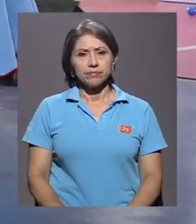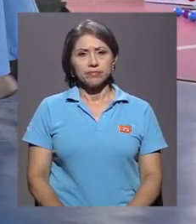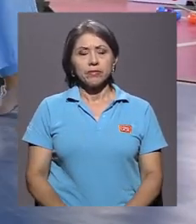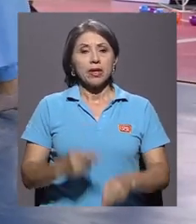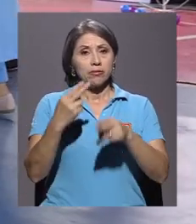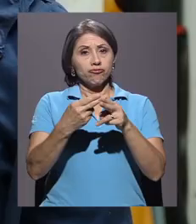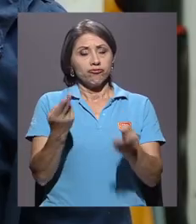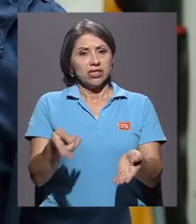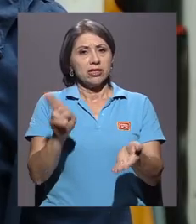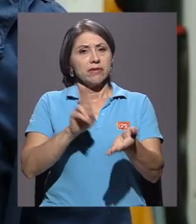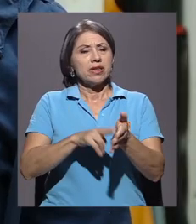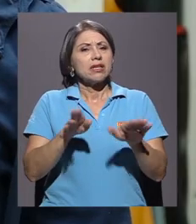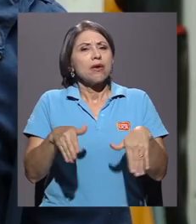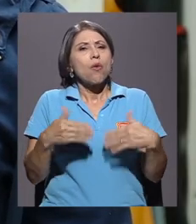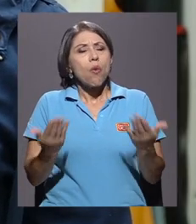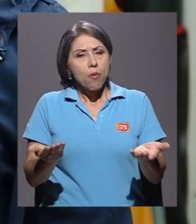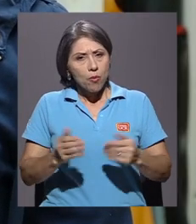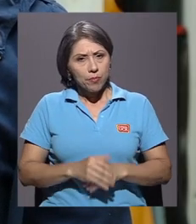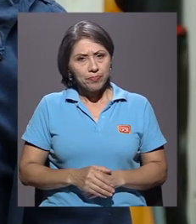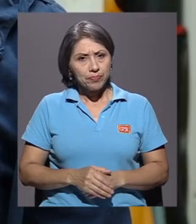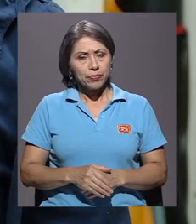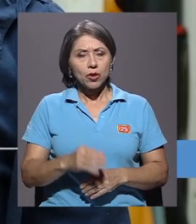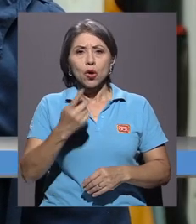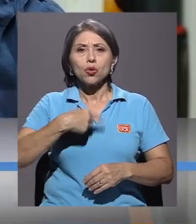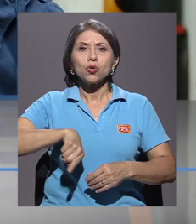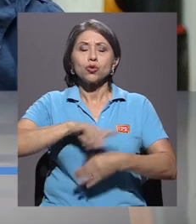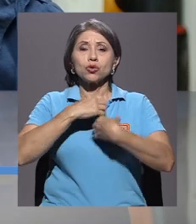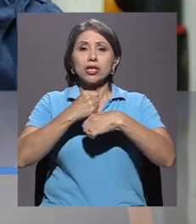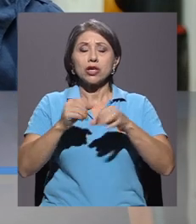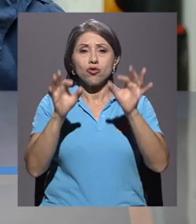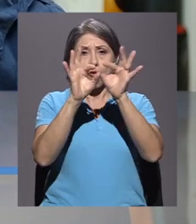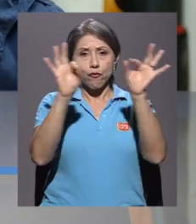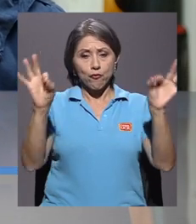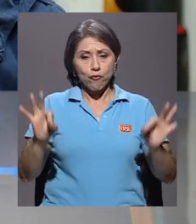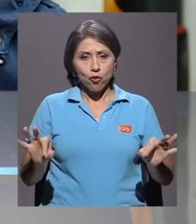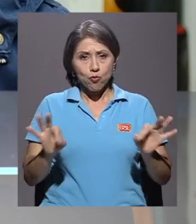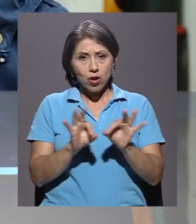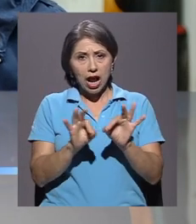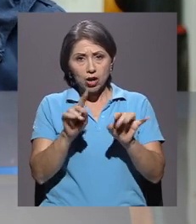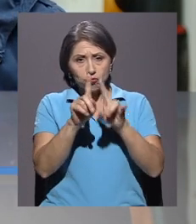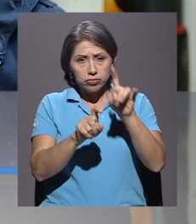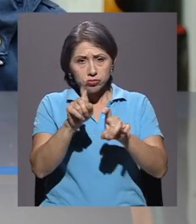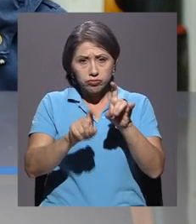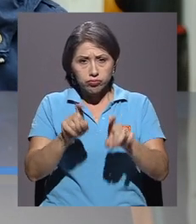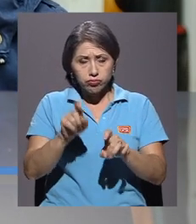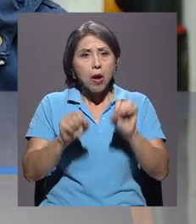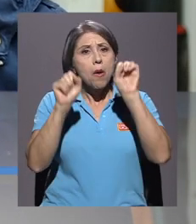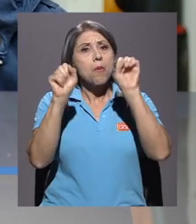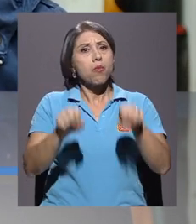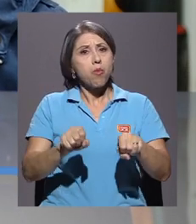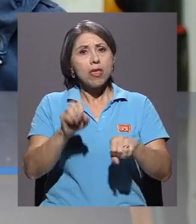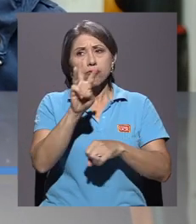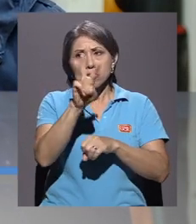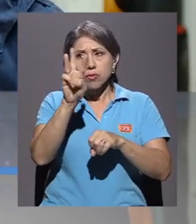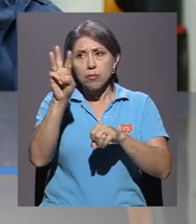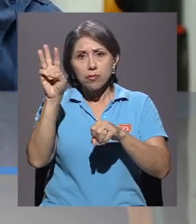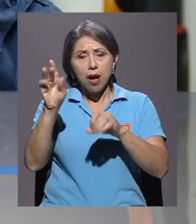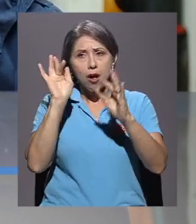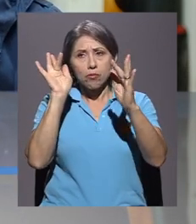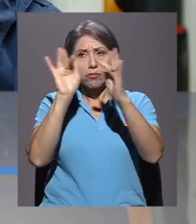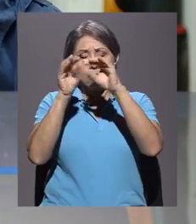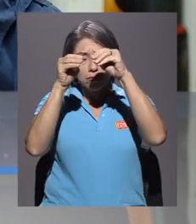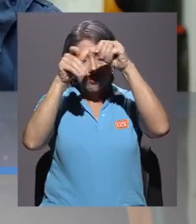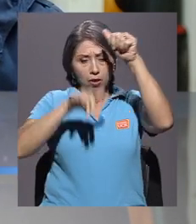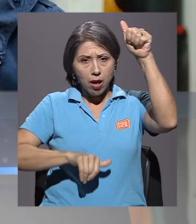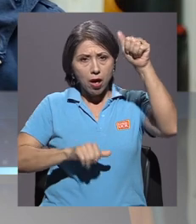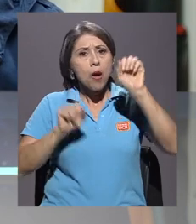¿Cómo inscribirse? Bueno, hemos hecho un formulario que está en línea. Ellos simplemente tienen que llenarlo, ojalá con